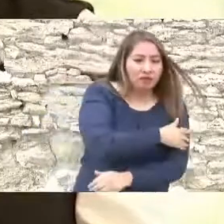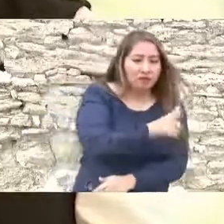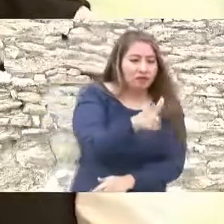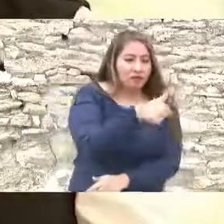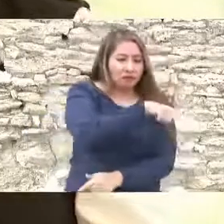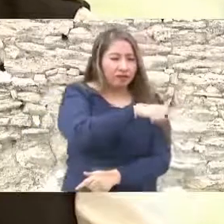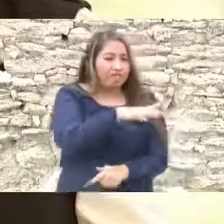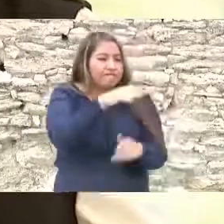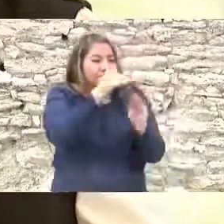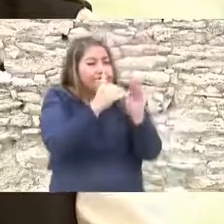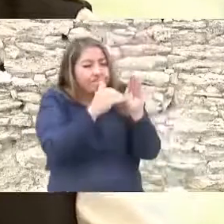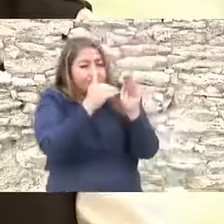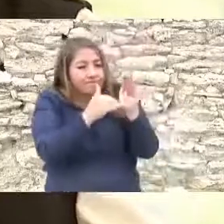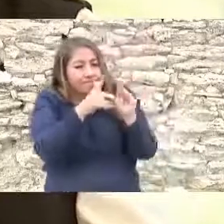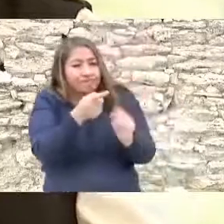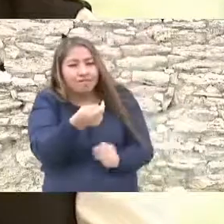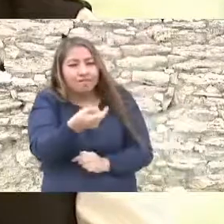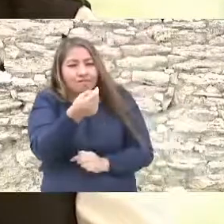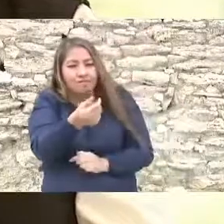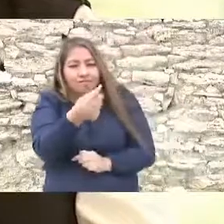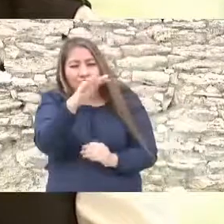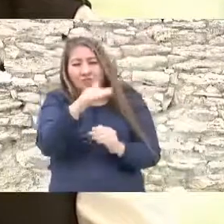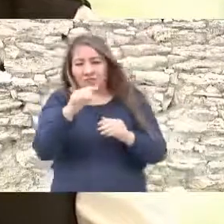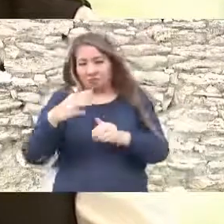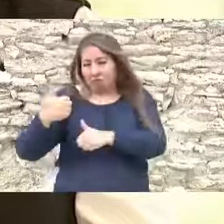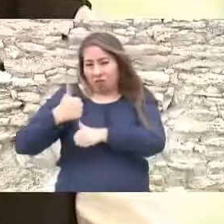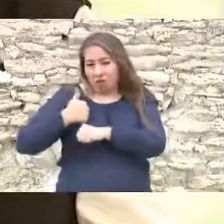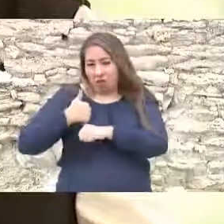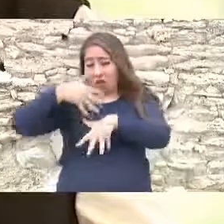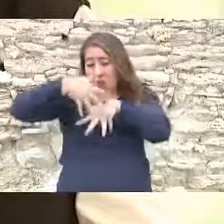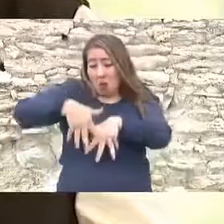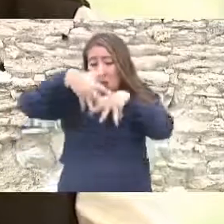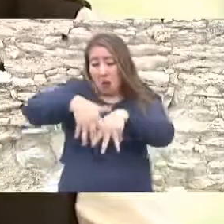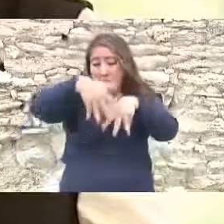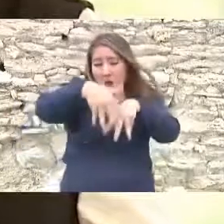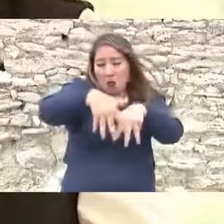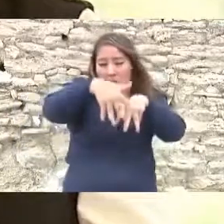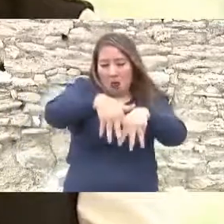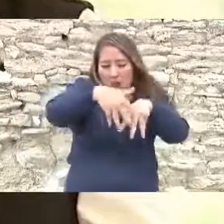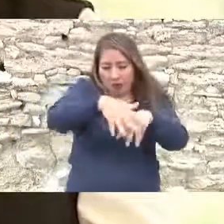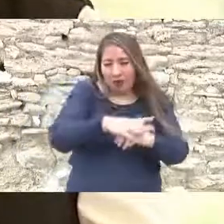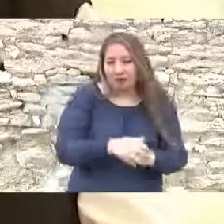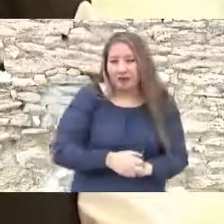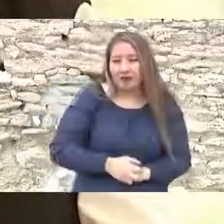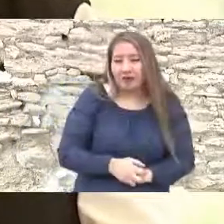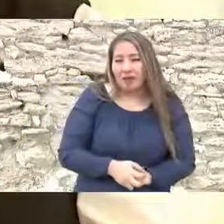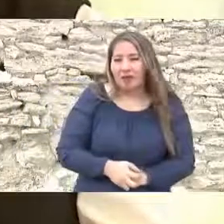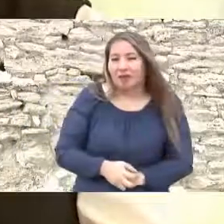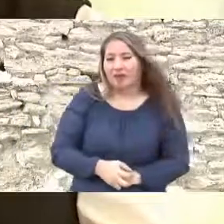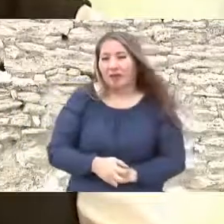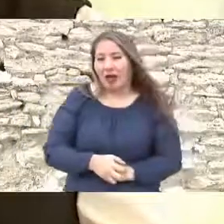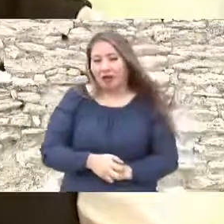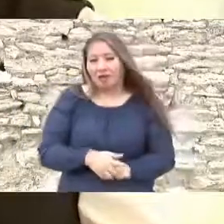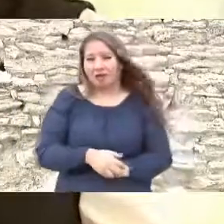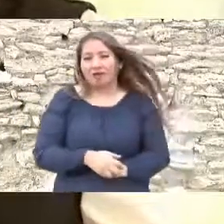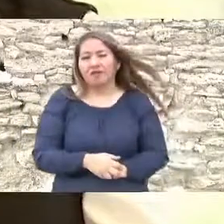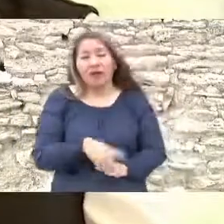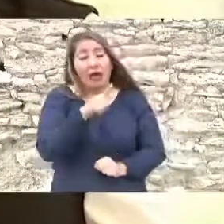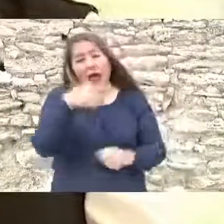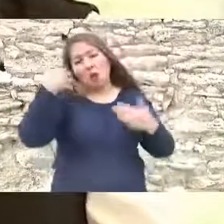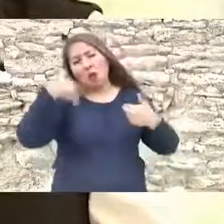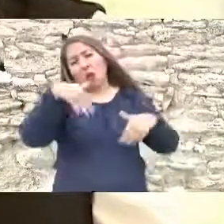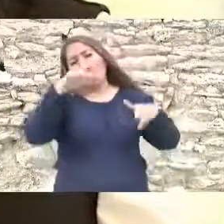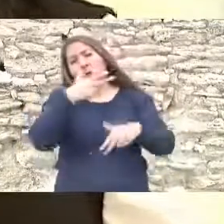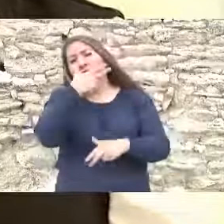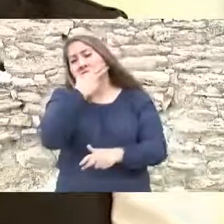ejército para un general y dos coroneles. Para ello basta un capitán y dos sargentos. En ese entonces, las mujeres